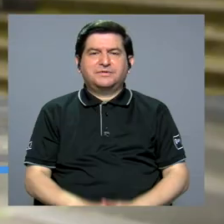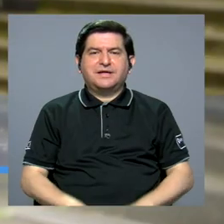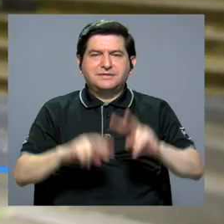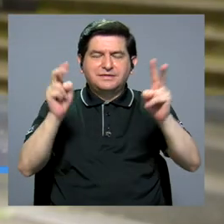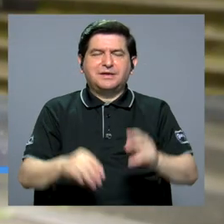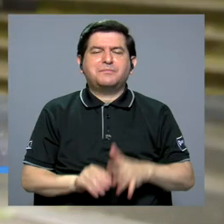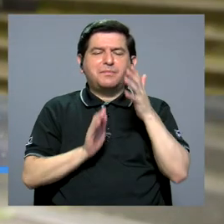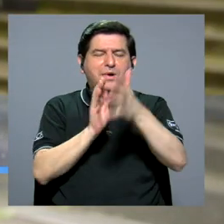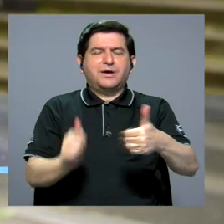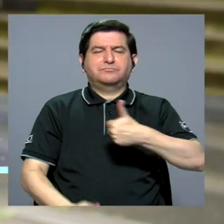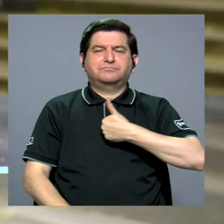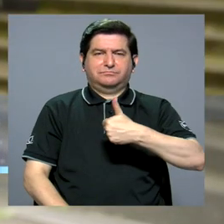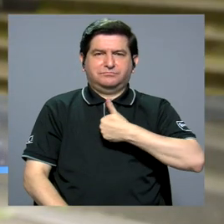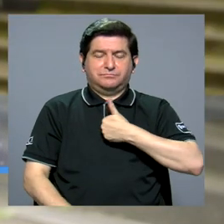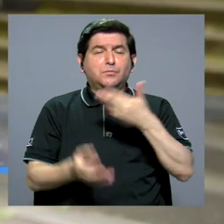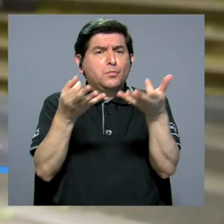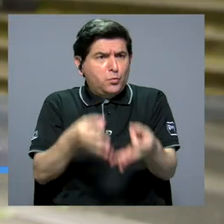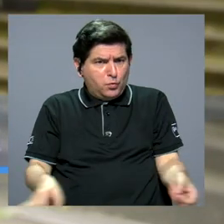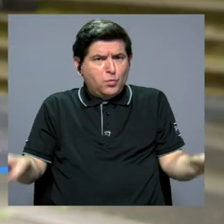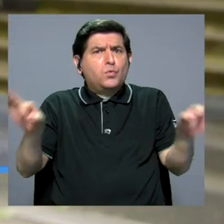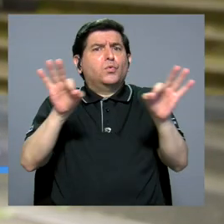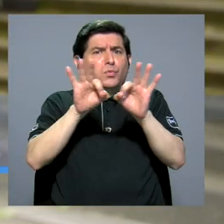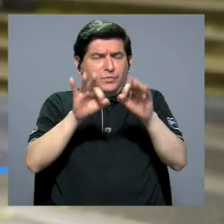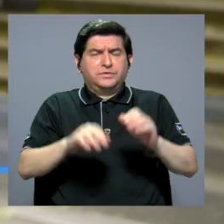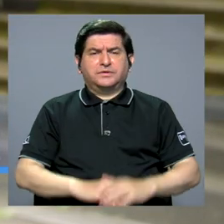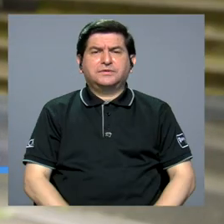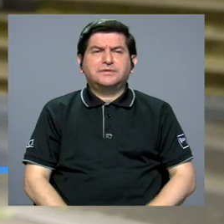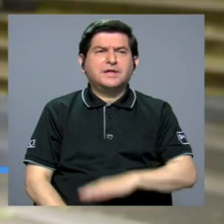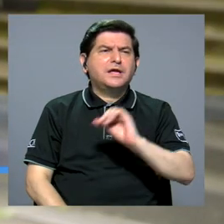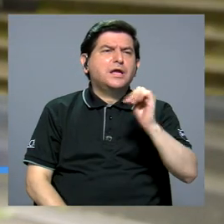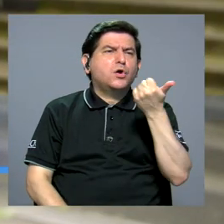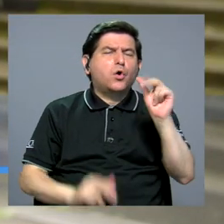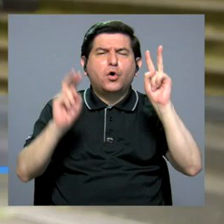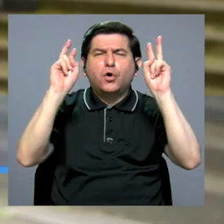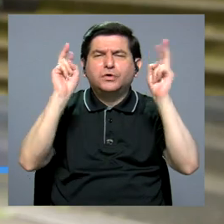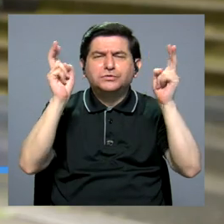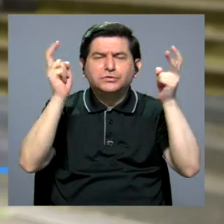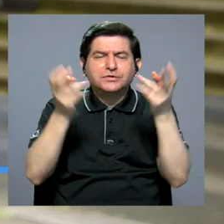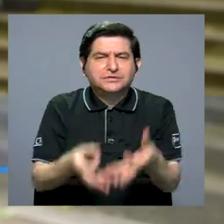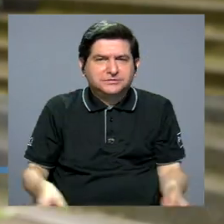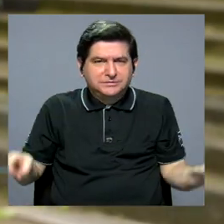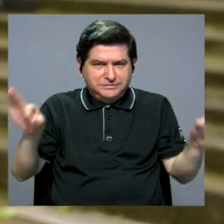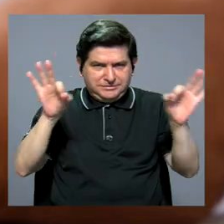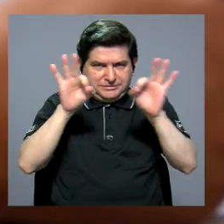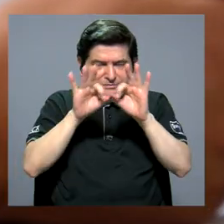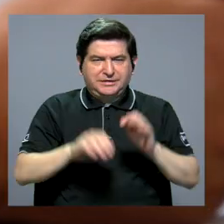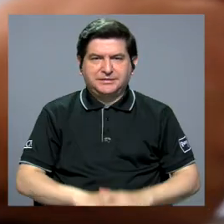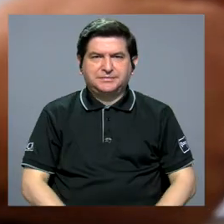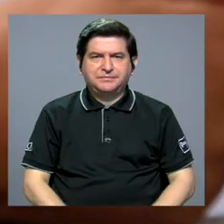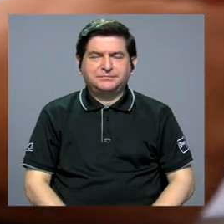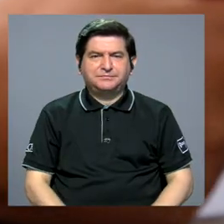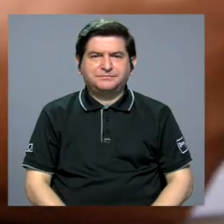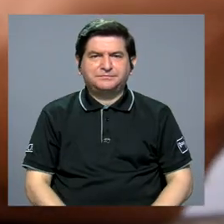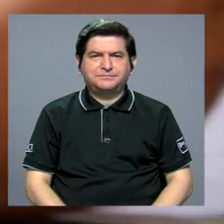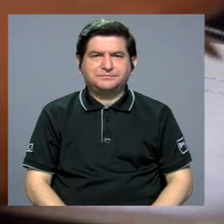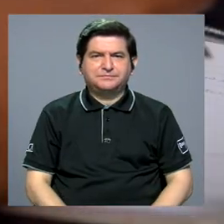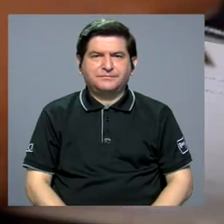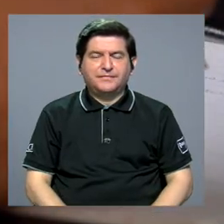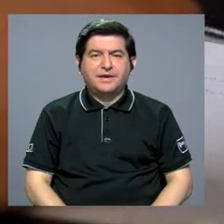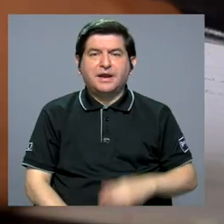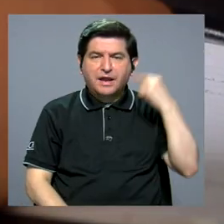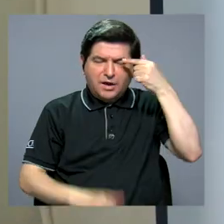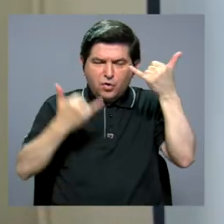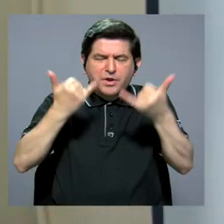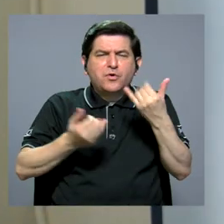tema del autocuidado, que es importantísimo. Y otro tema que es muy importante es qué es lo que van a hacer